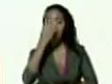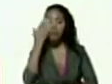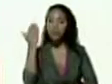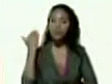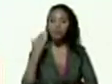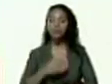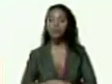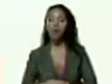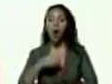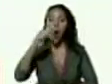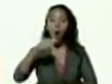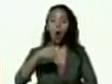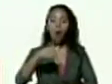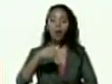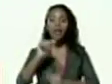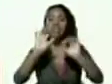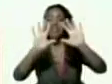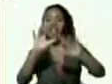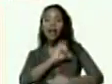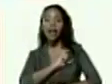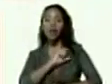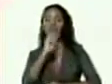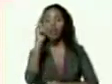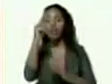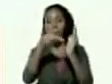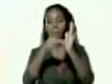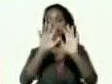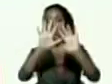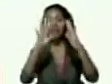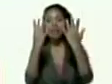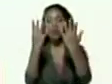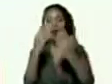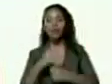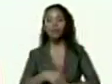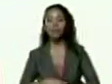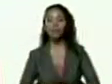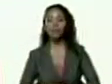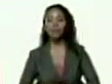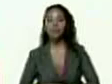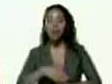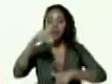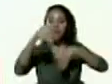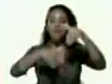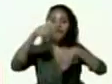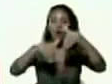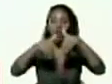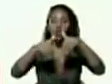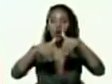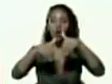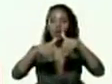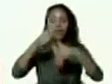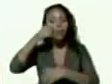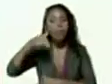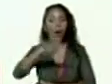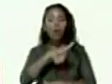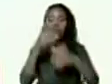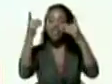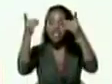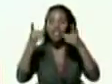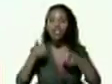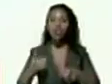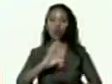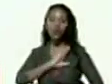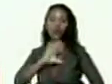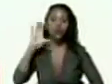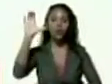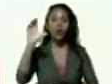10 de enero del 2019 por voto del pueblo decisión soberana